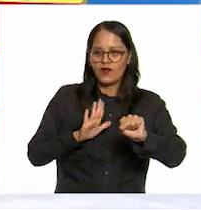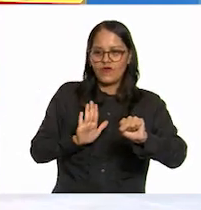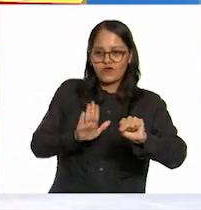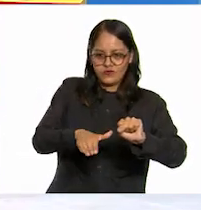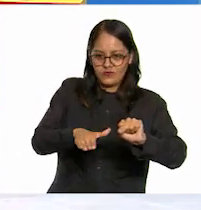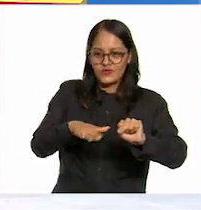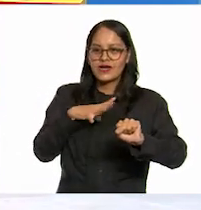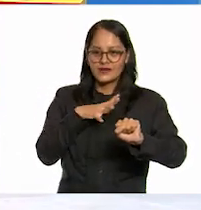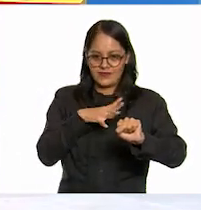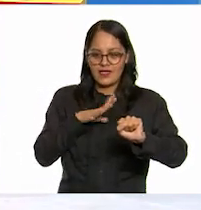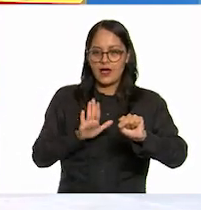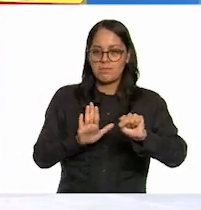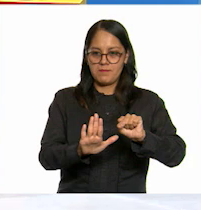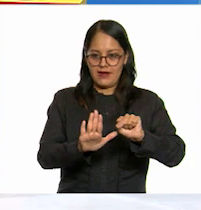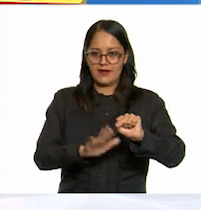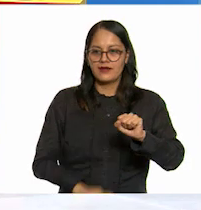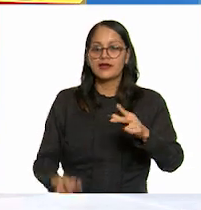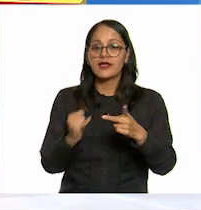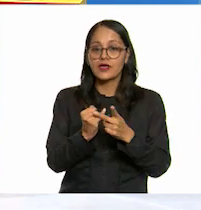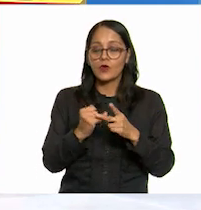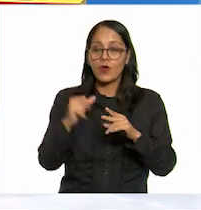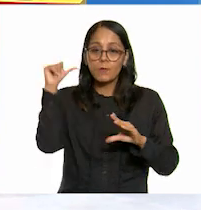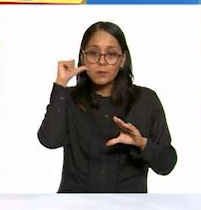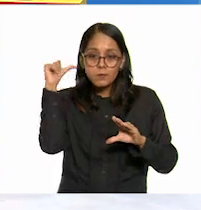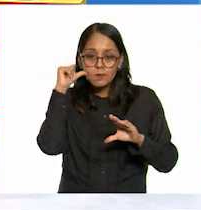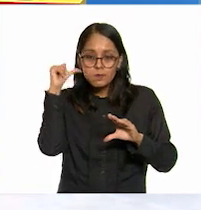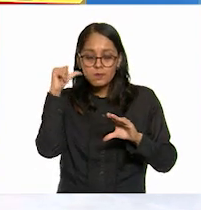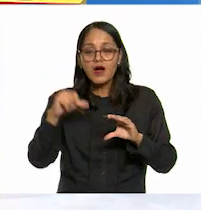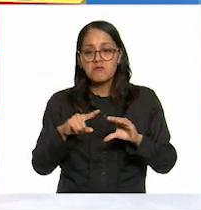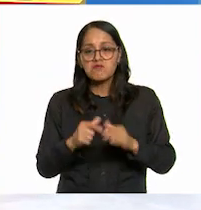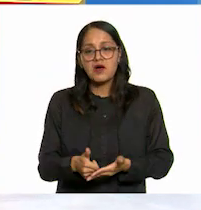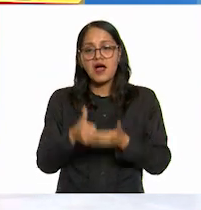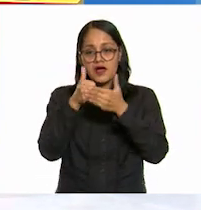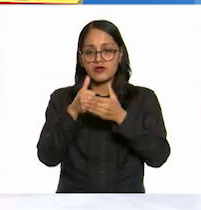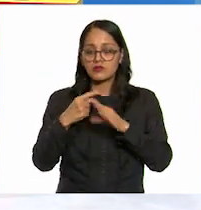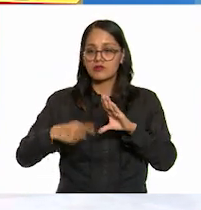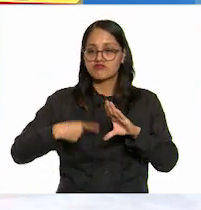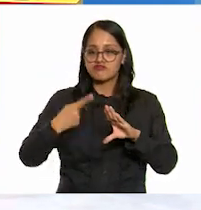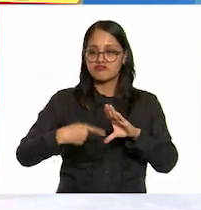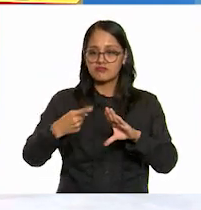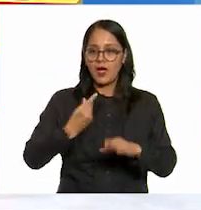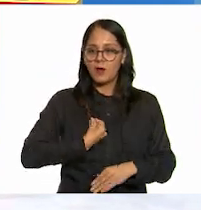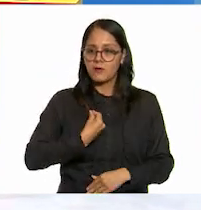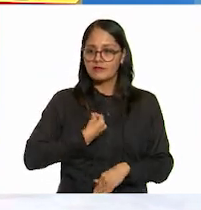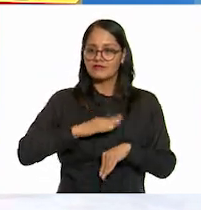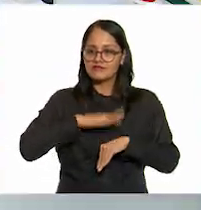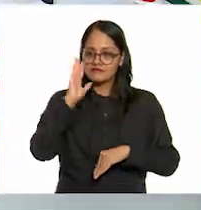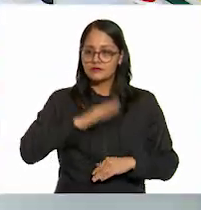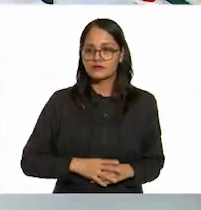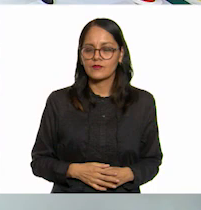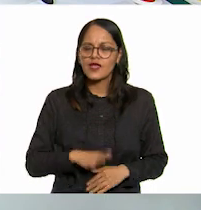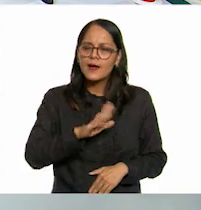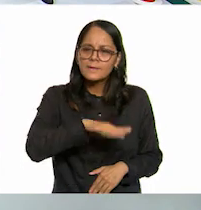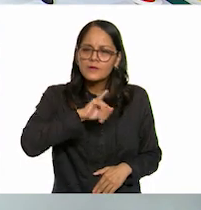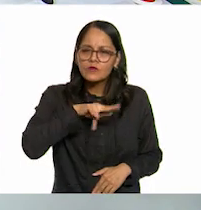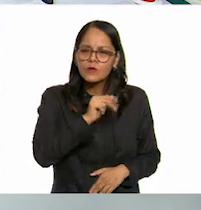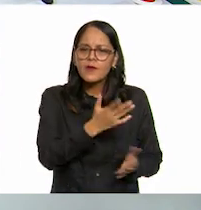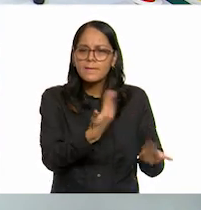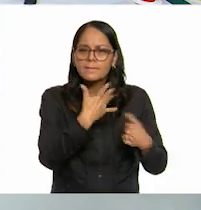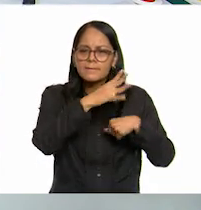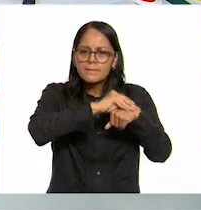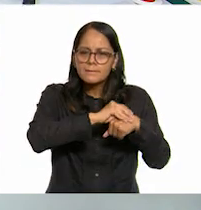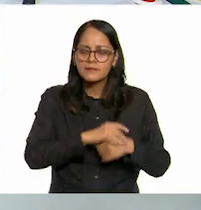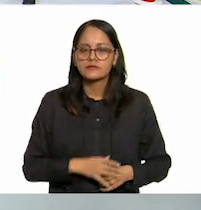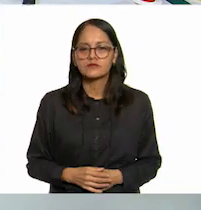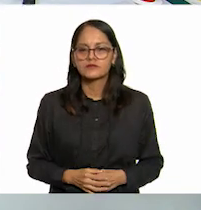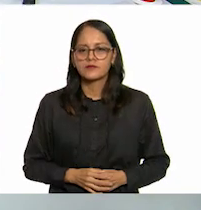llantas son de un material resistente al rozamiento por lo que pues duran más no y a ver juan carlos permítanelo tantito claro que